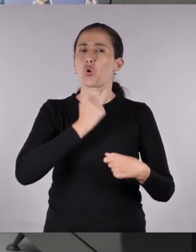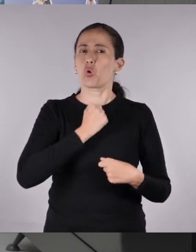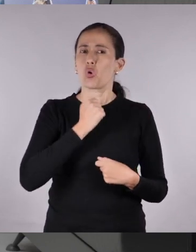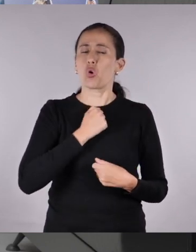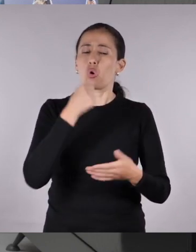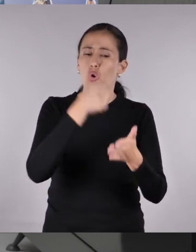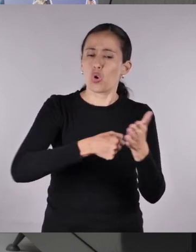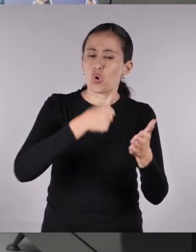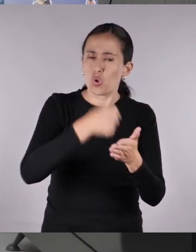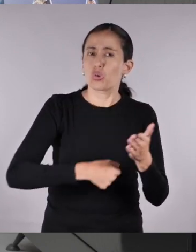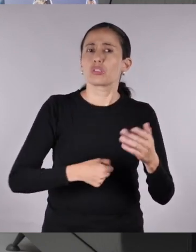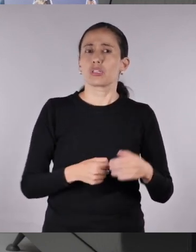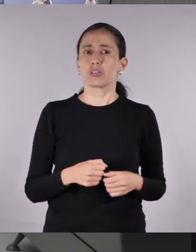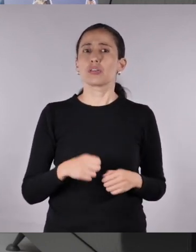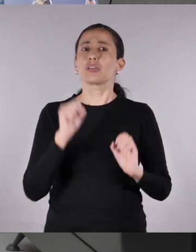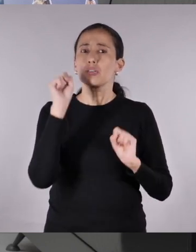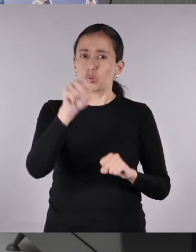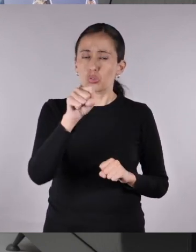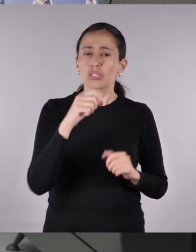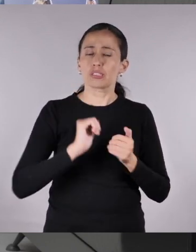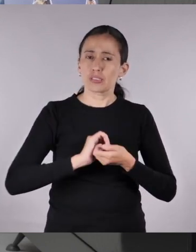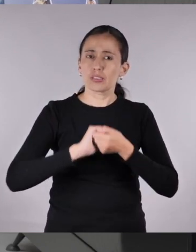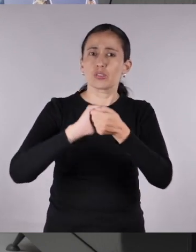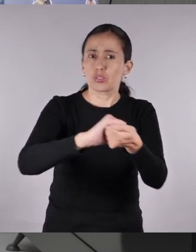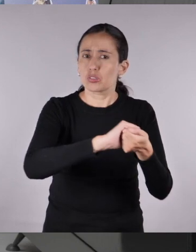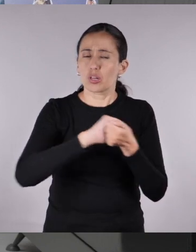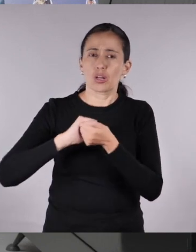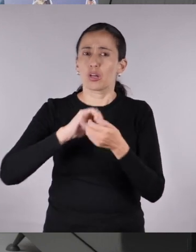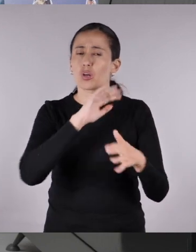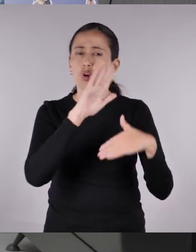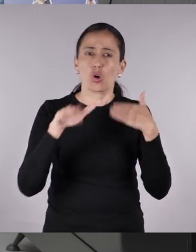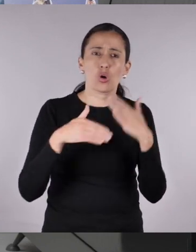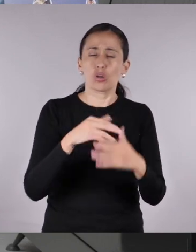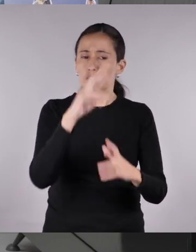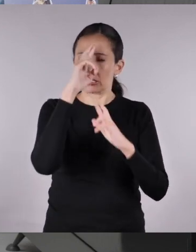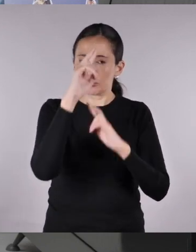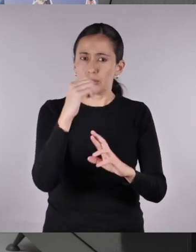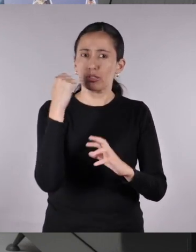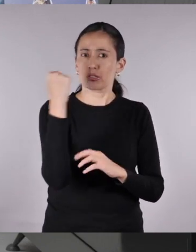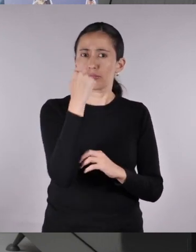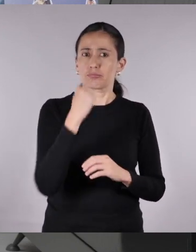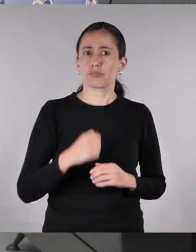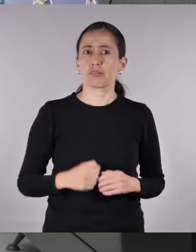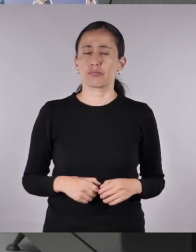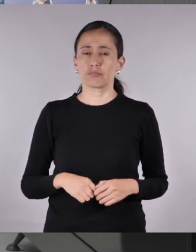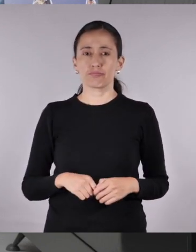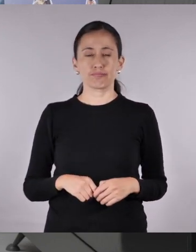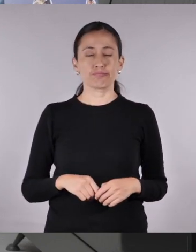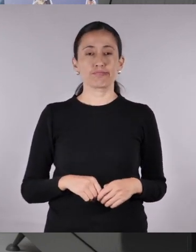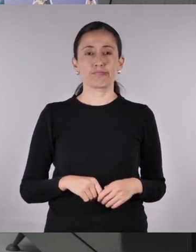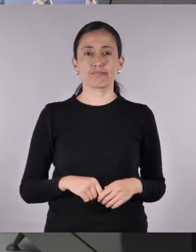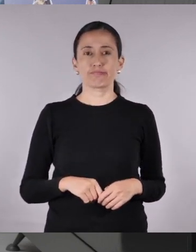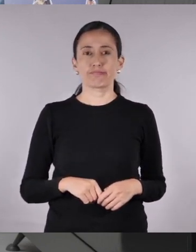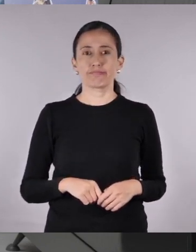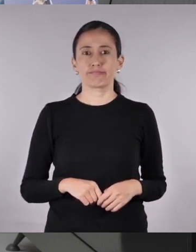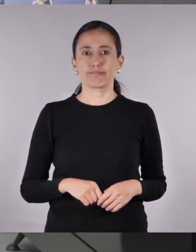Si una misma no lucha, nadie lo hará. Debemos de estar juntas y juntos para hacer respetar nuestros derechos.